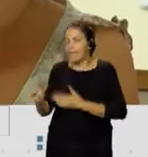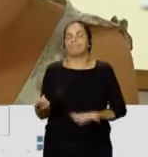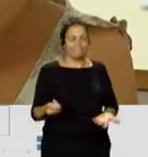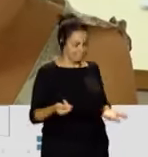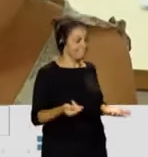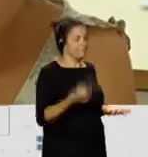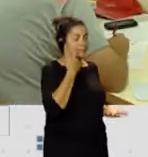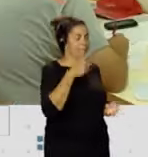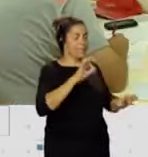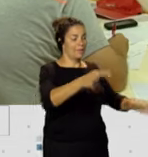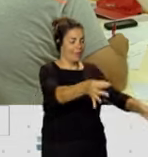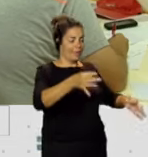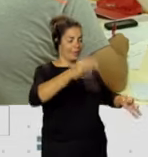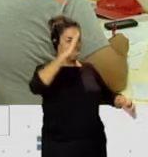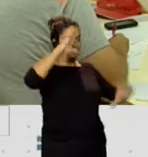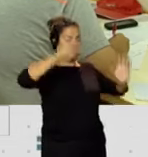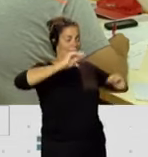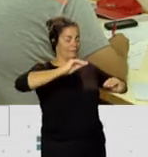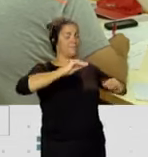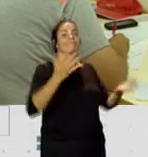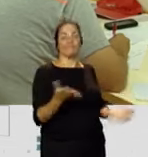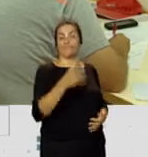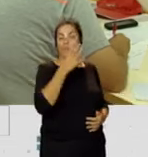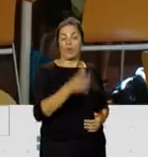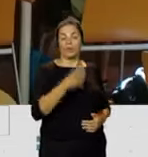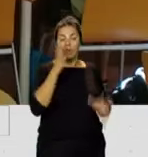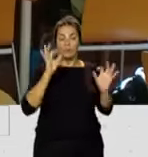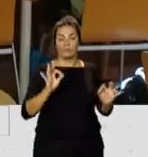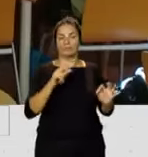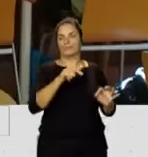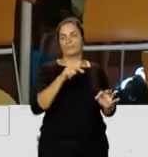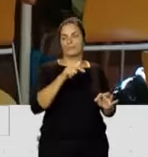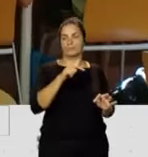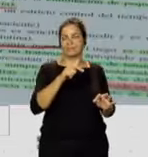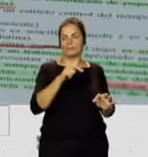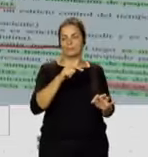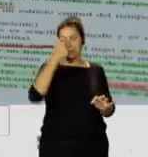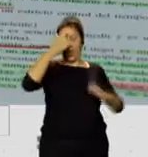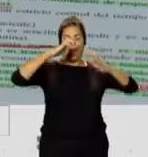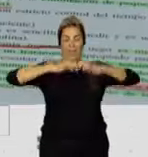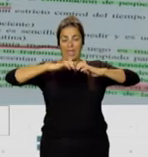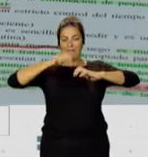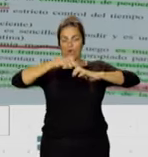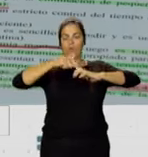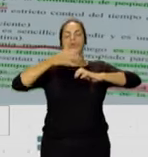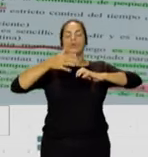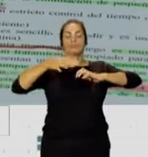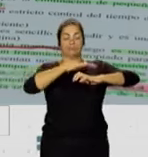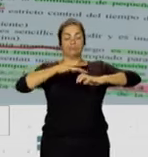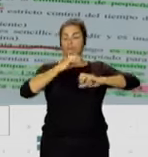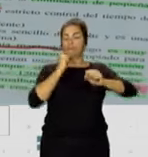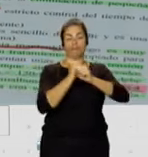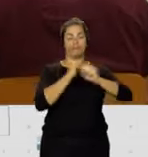Mira, lo de quedarse en blanco muchas veces es porque en ese momento la parte que más trabaja en todo lo que es la puesta en papel